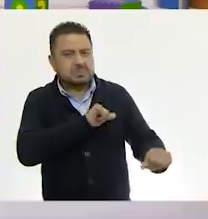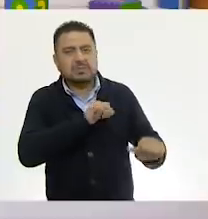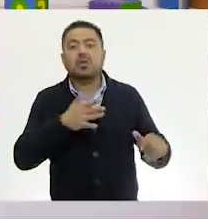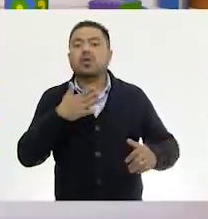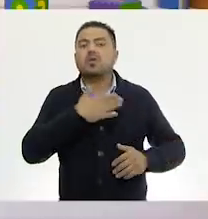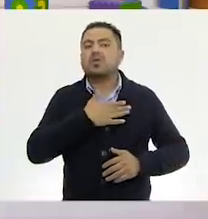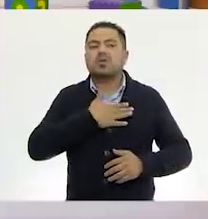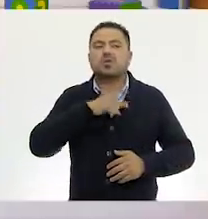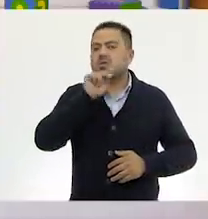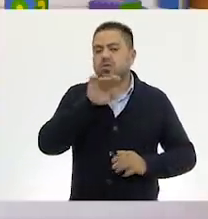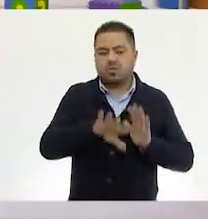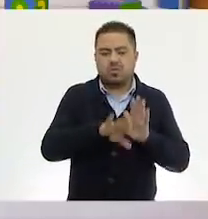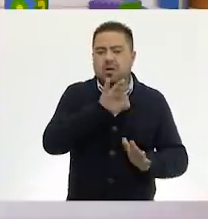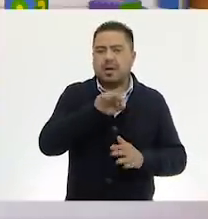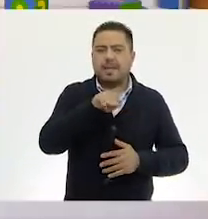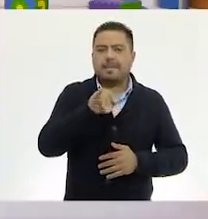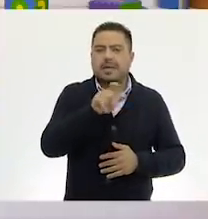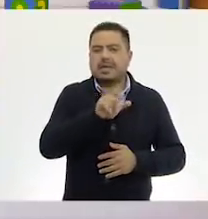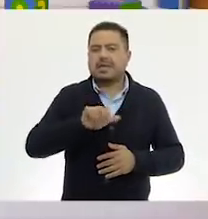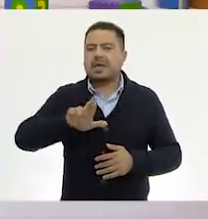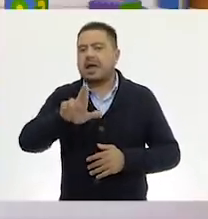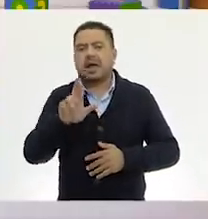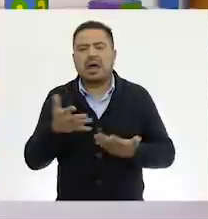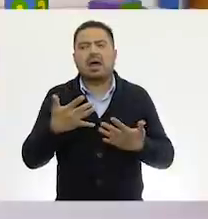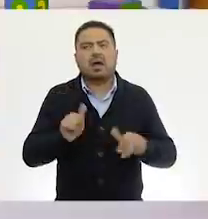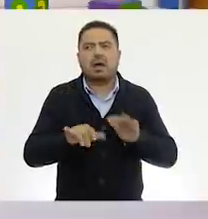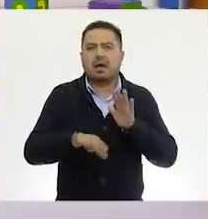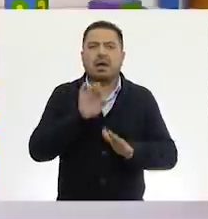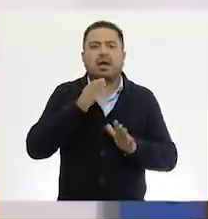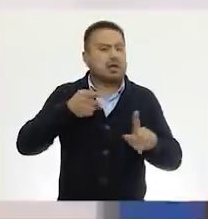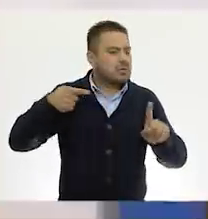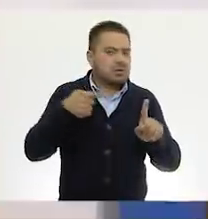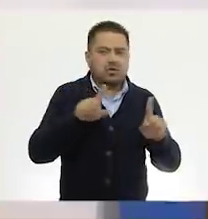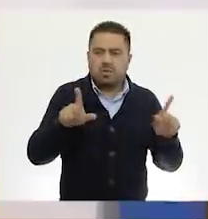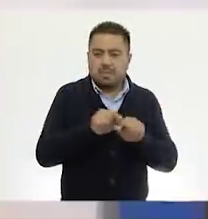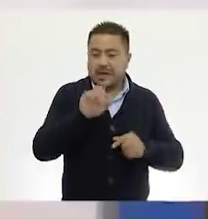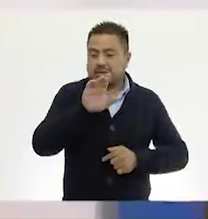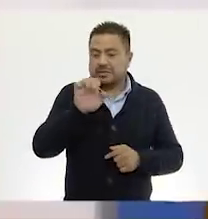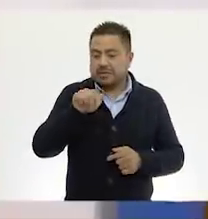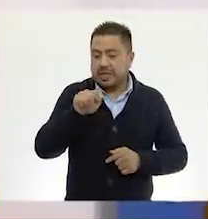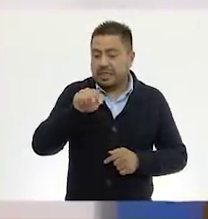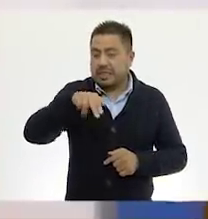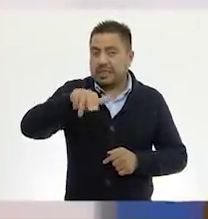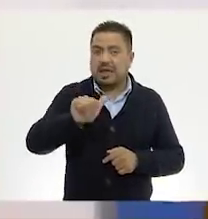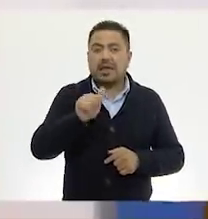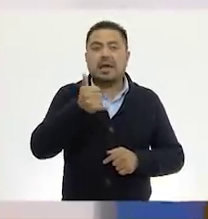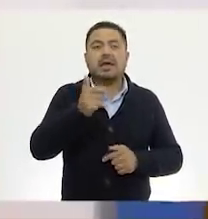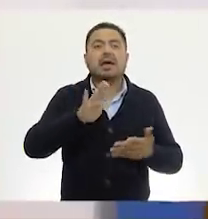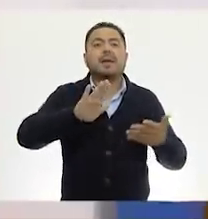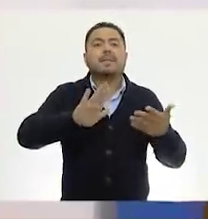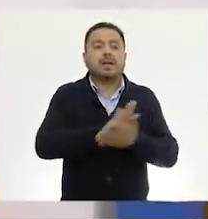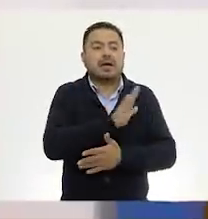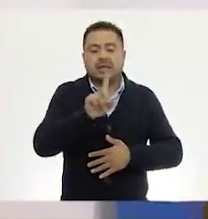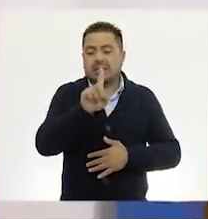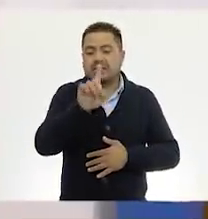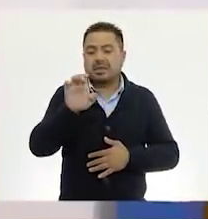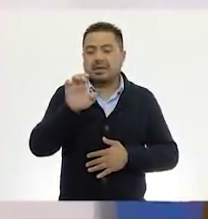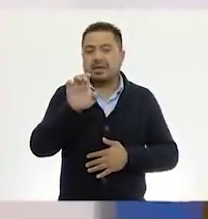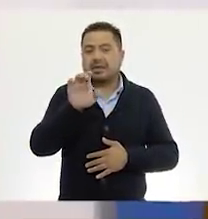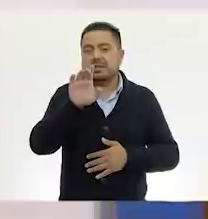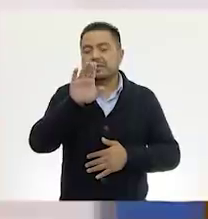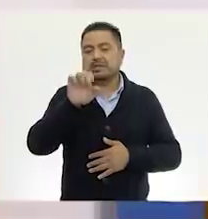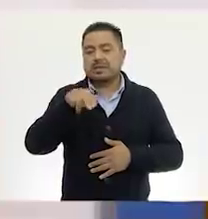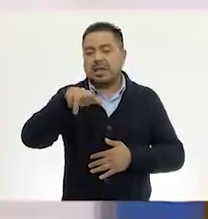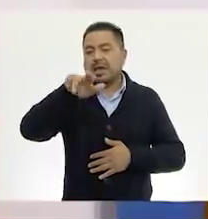yo ya no tomo las unidades de millar porque ya salieron. Entonces, me voy directo a las centenas y me voy a las decenas porque también ya